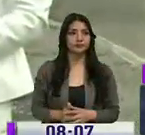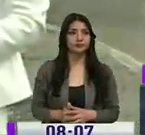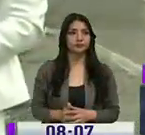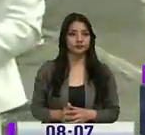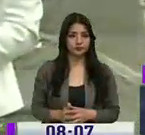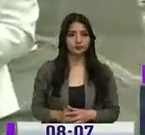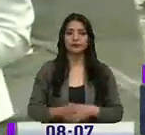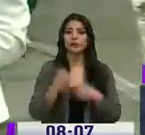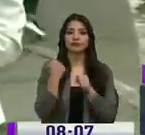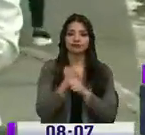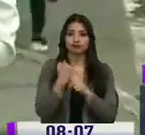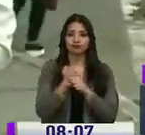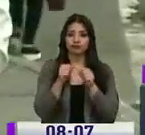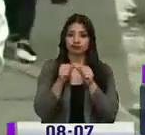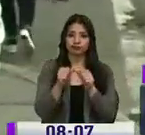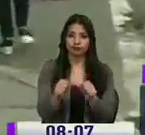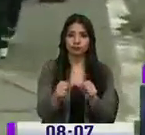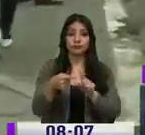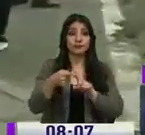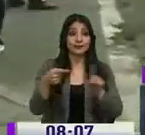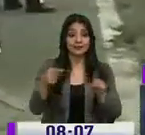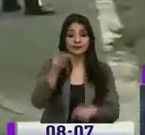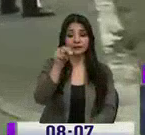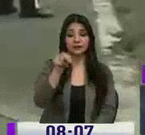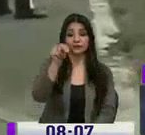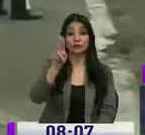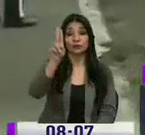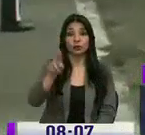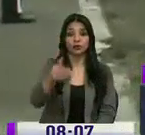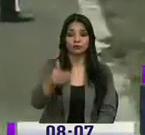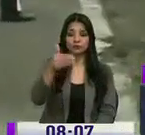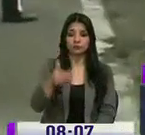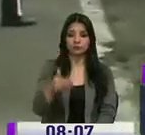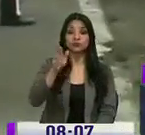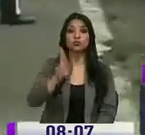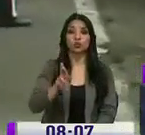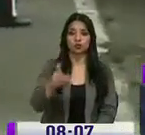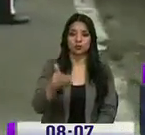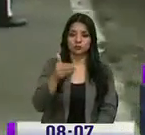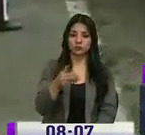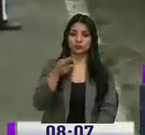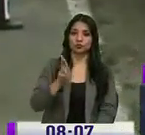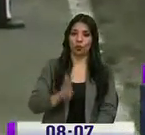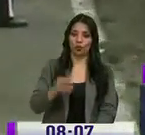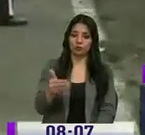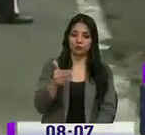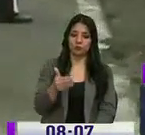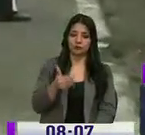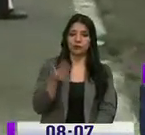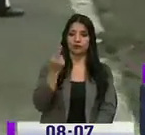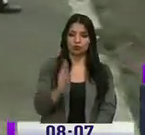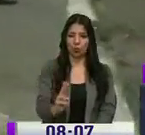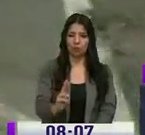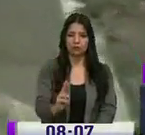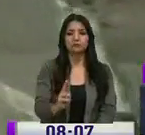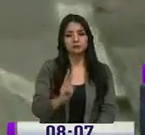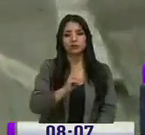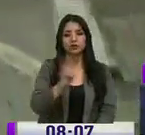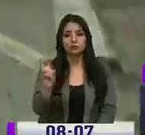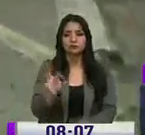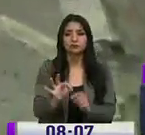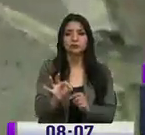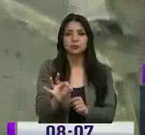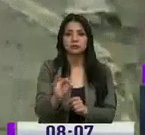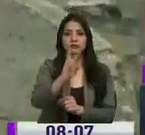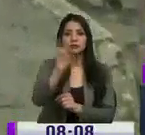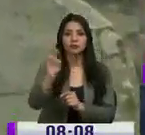trabajos continuarán desde las Naciones Unidas hacia el sur, conforme avanzamos un promedio de 200 metros